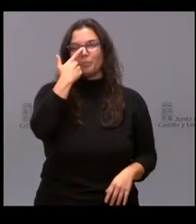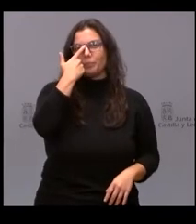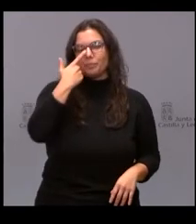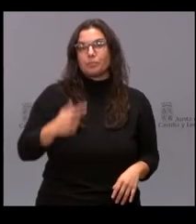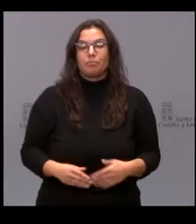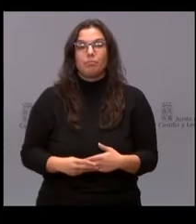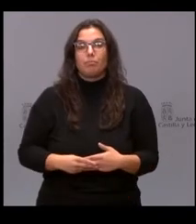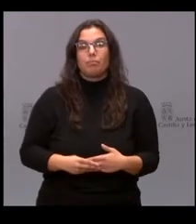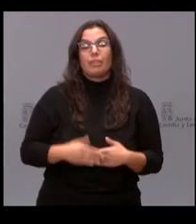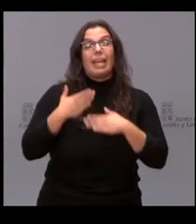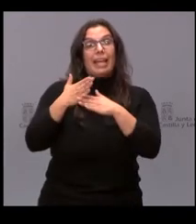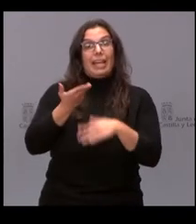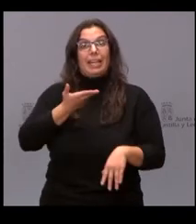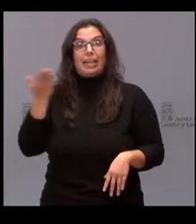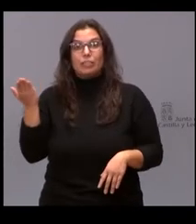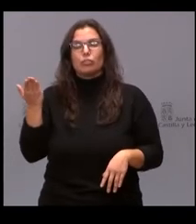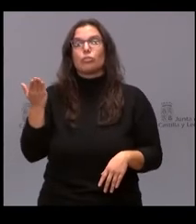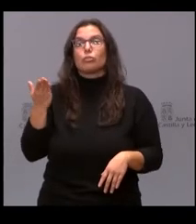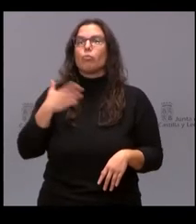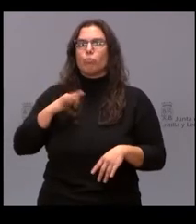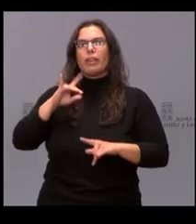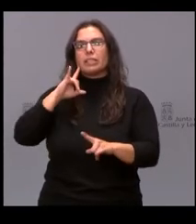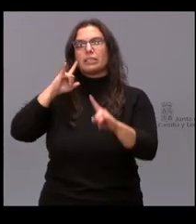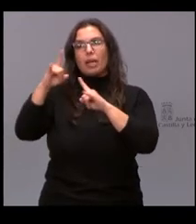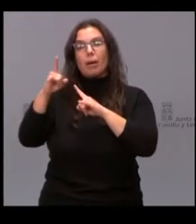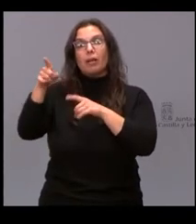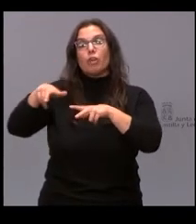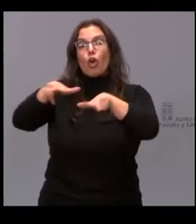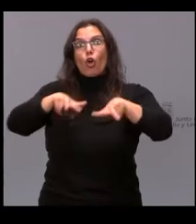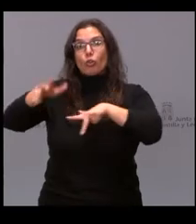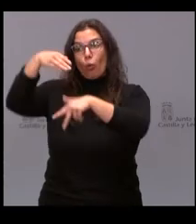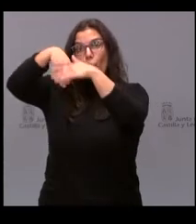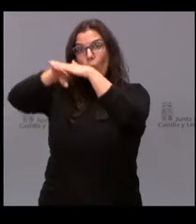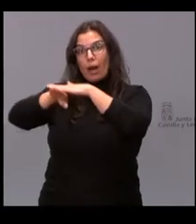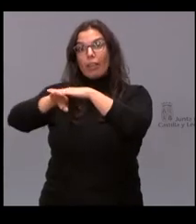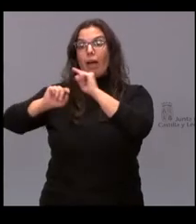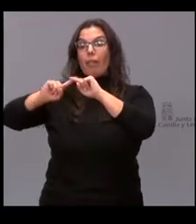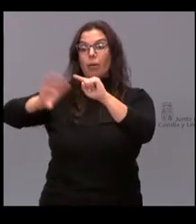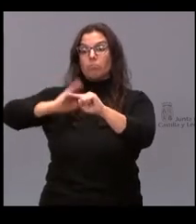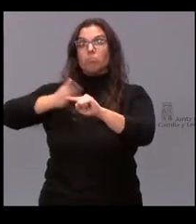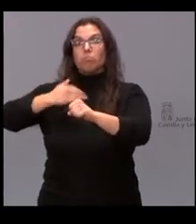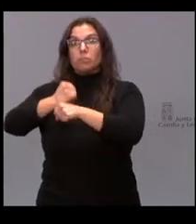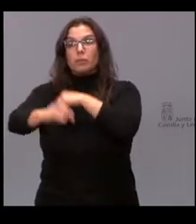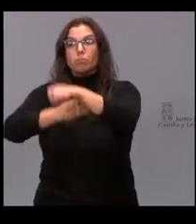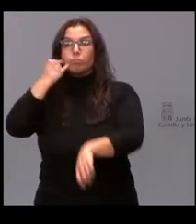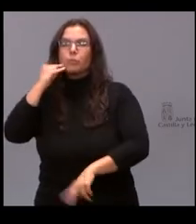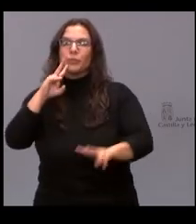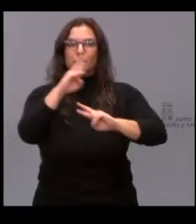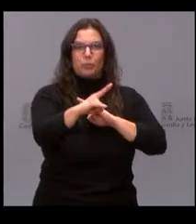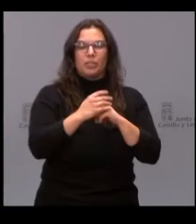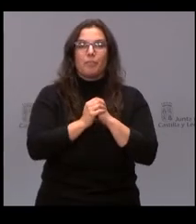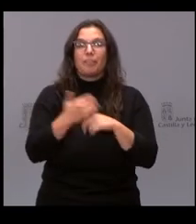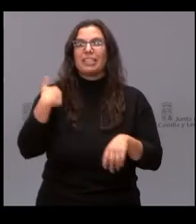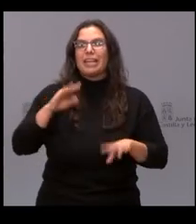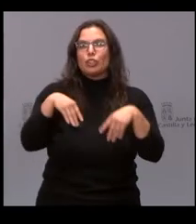El resto de horario con buzón de voz, al que se da respuesta a primera hora del siguiente día laborable. Son ya 4